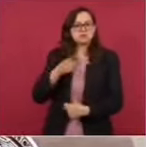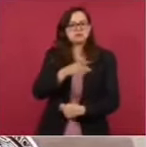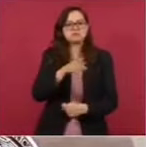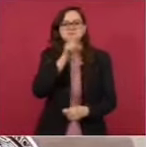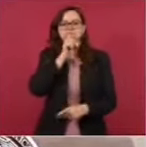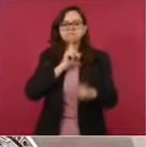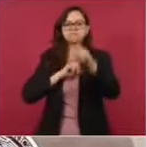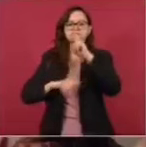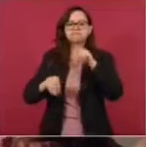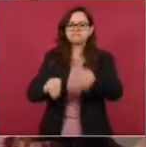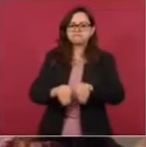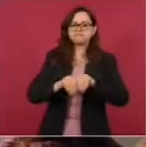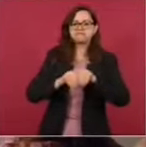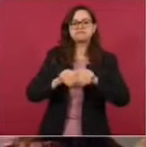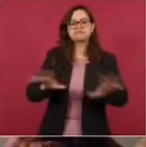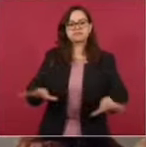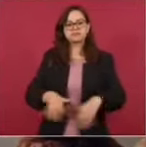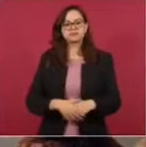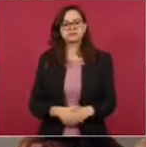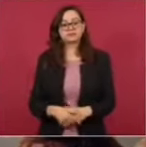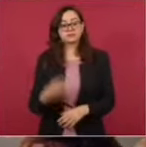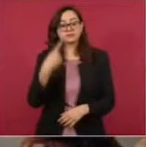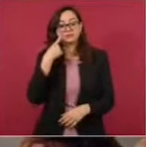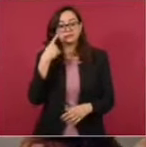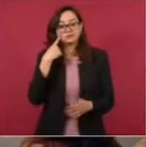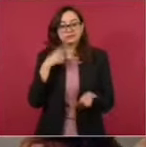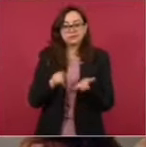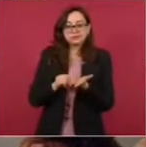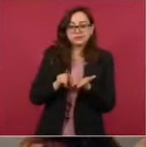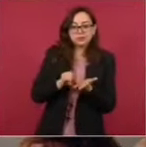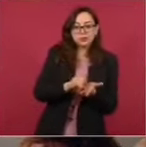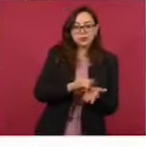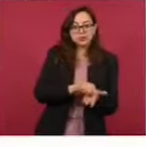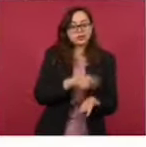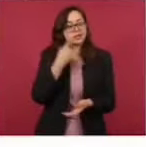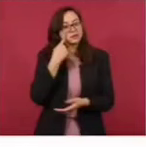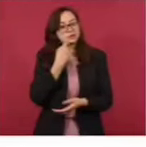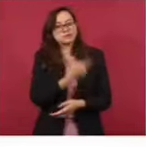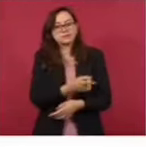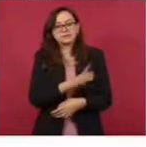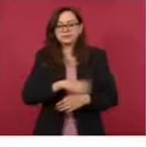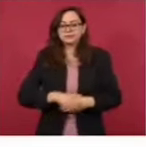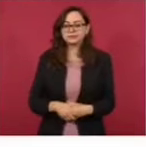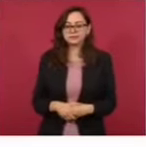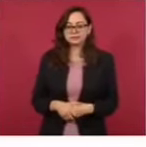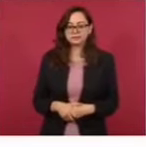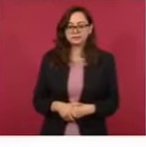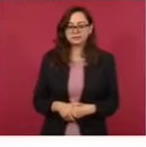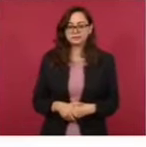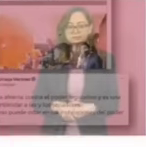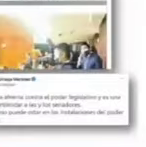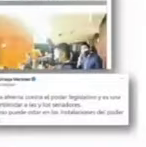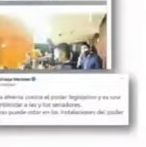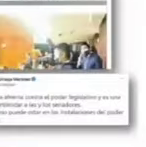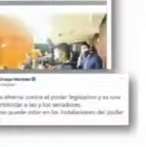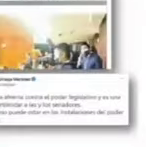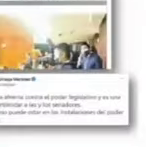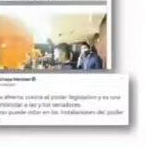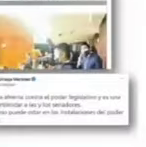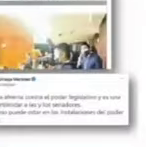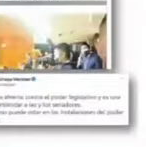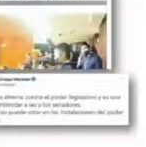Vean nada más los tuits que distorsionan el uso de la foto. Un verdadero nado sincronizado para acusar de